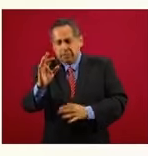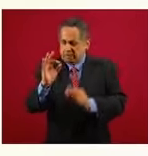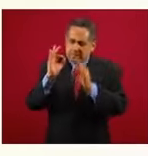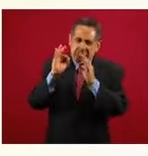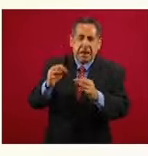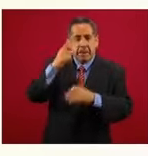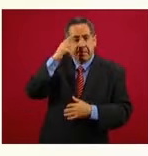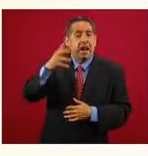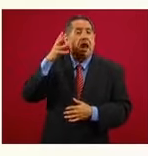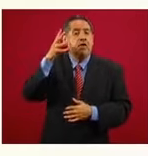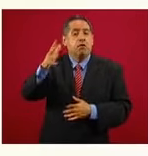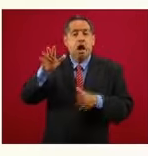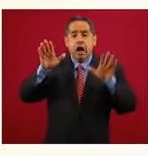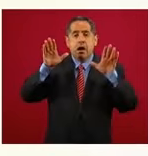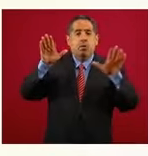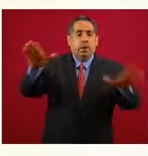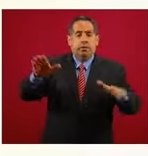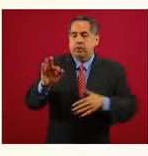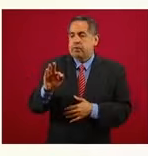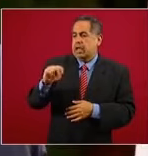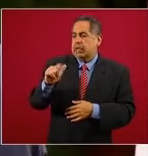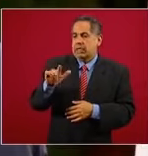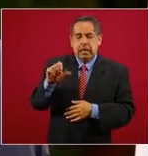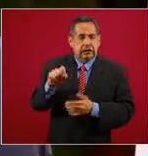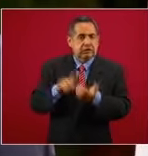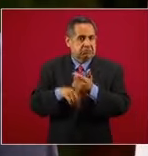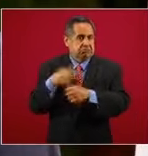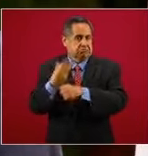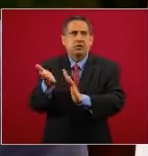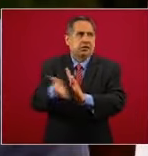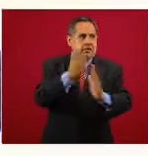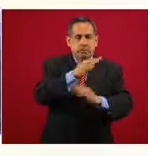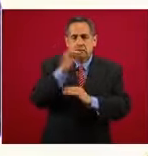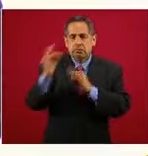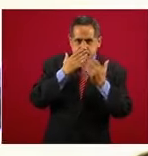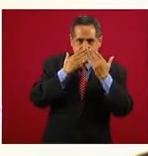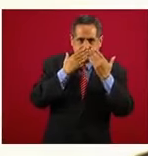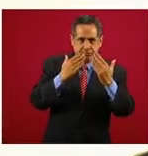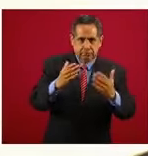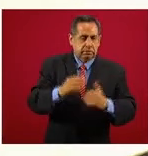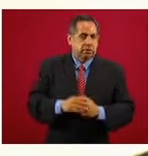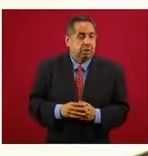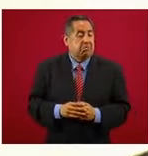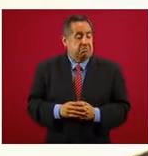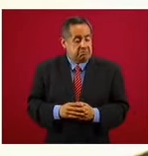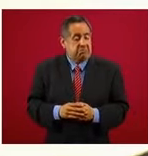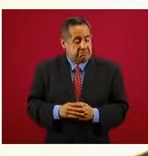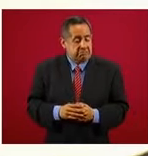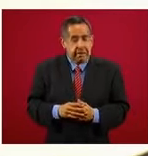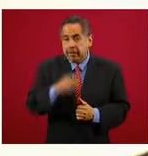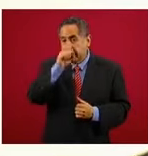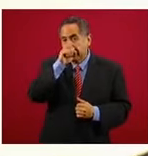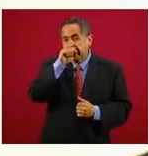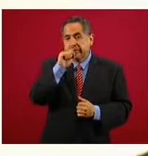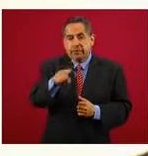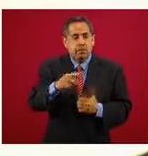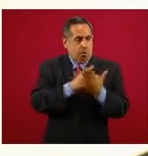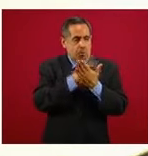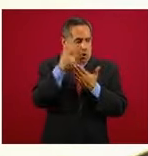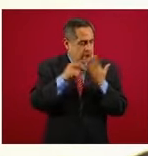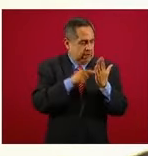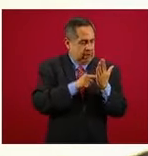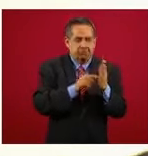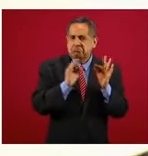aeropuerto Felipe Ángeles. También está avanzándose conforme a programa